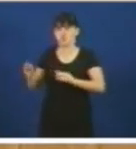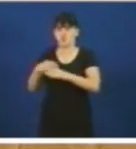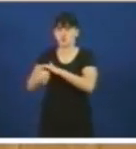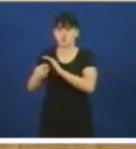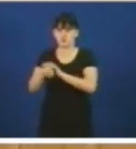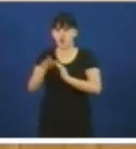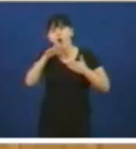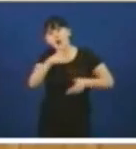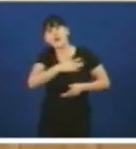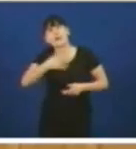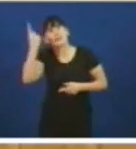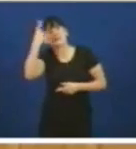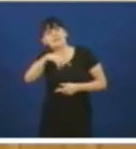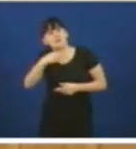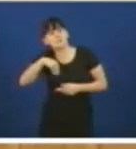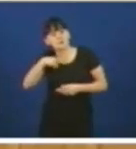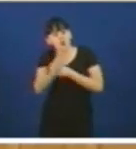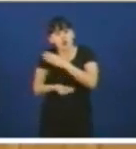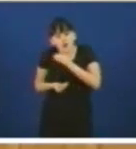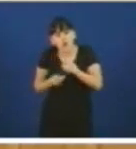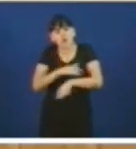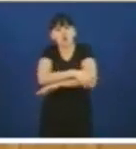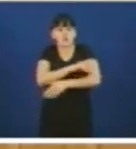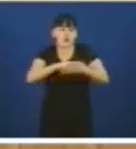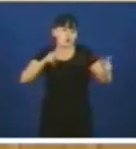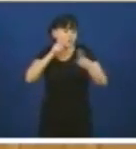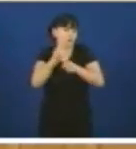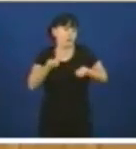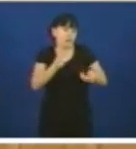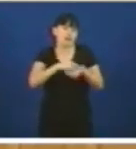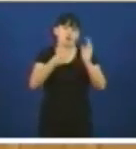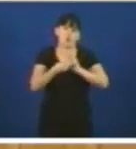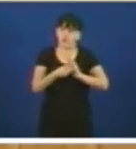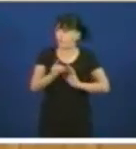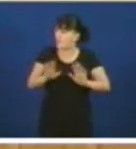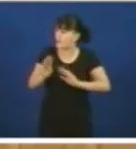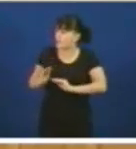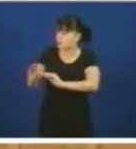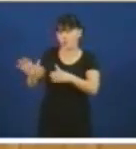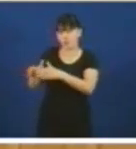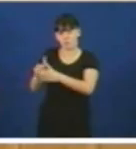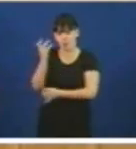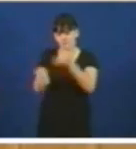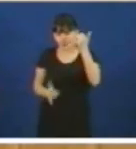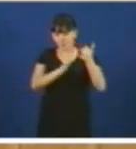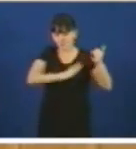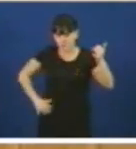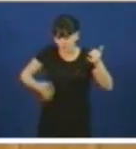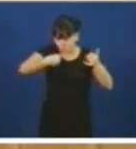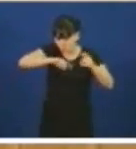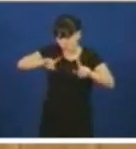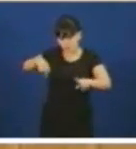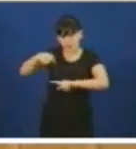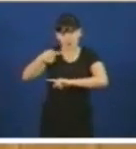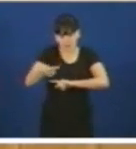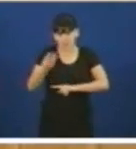saber agora que fixo o goberno galego para solucionar os problemas do Naval que vostedes deixaron pendentes si efectivamente pois mire como xa lle dixo